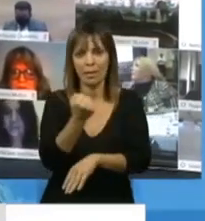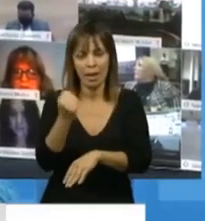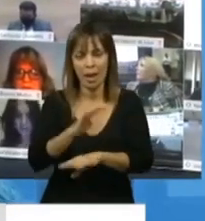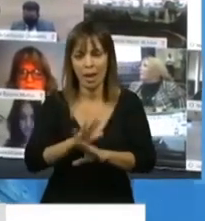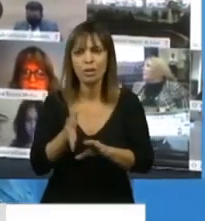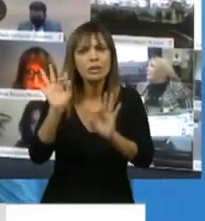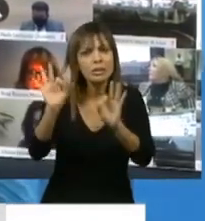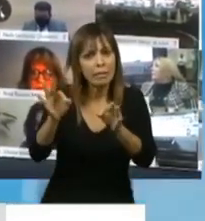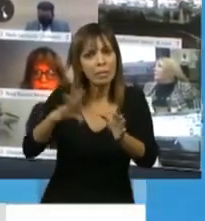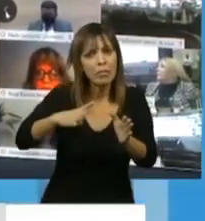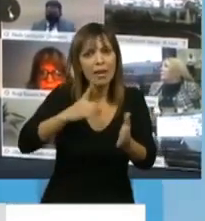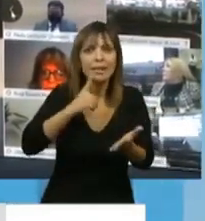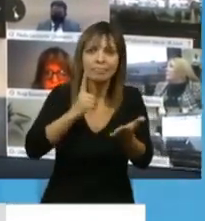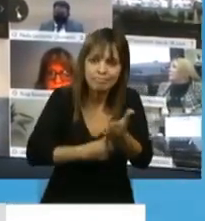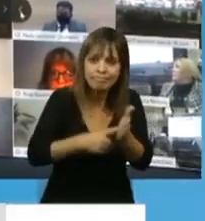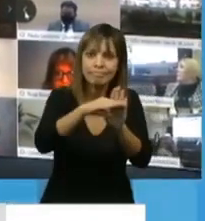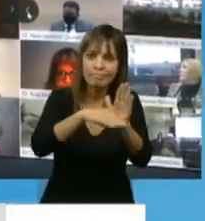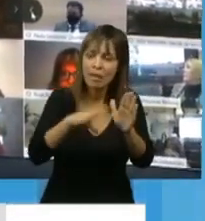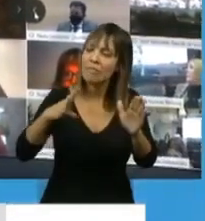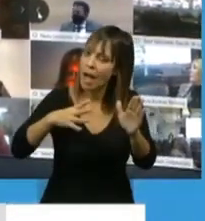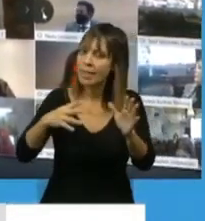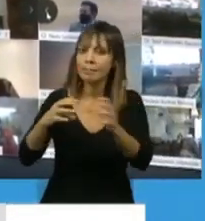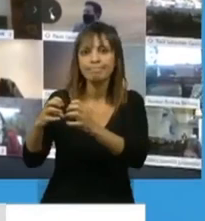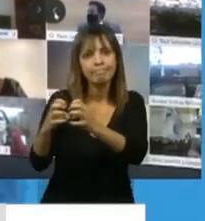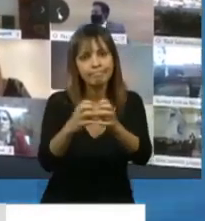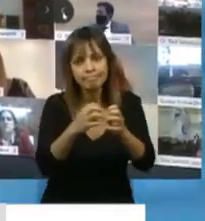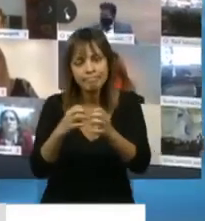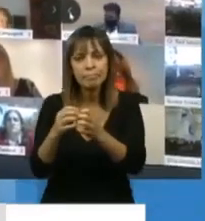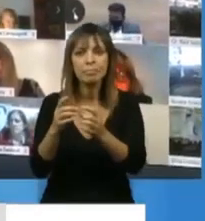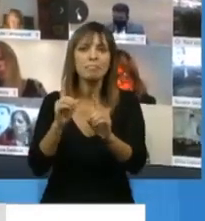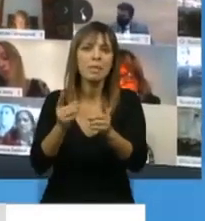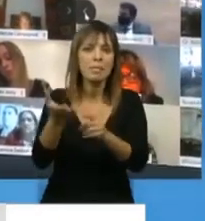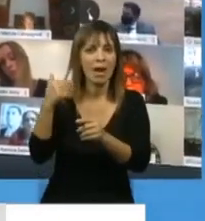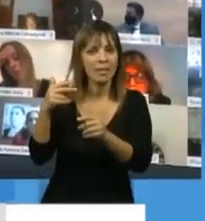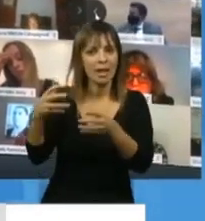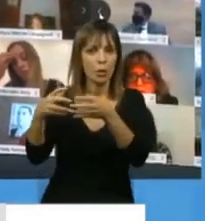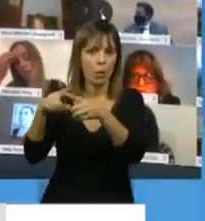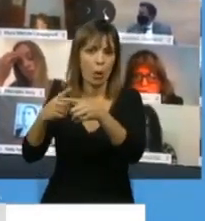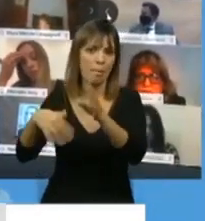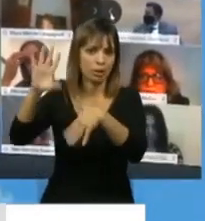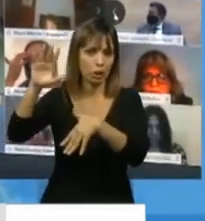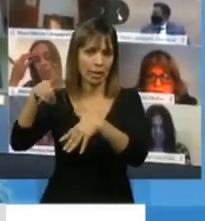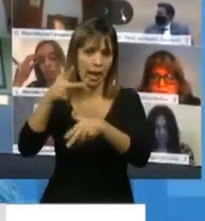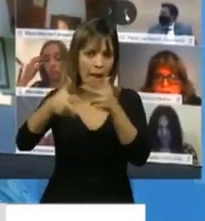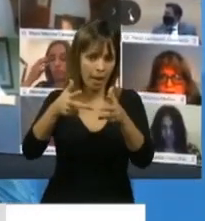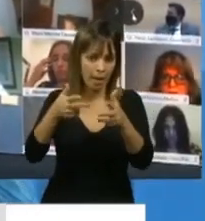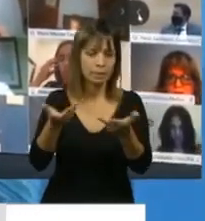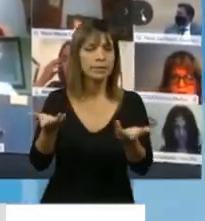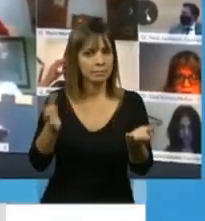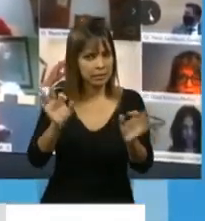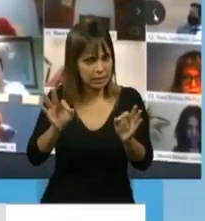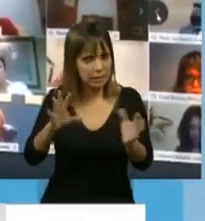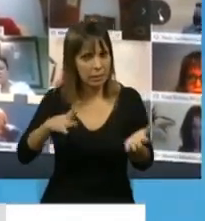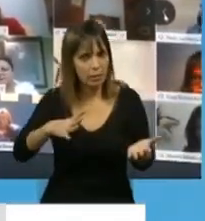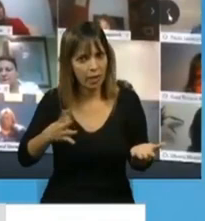medidas que hoy no han sido tratadas aquí por este consenso del que hablan los bloques mayoritarios. Y creo que